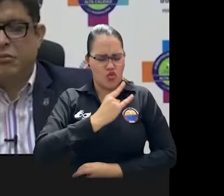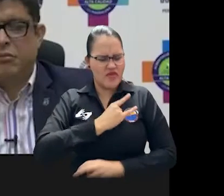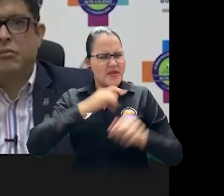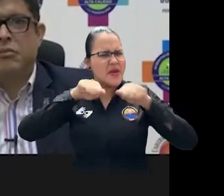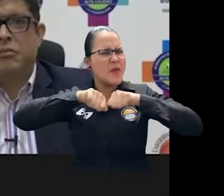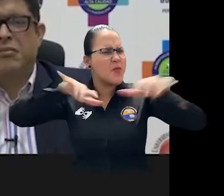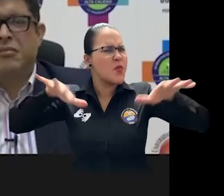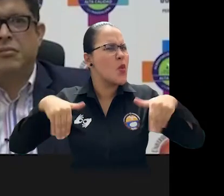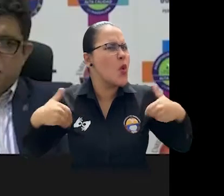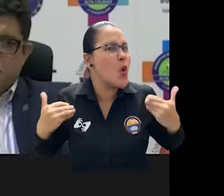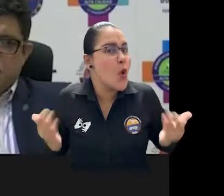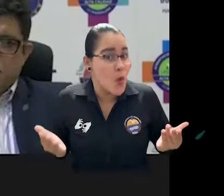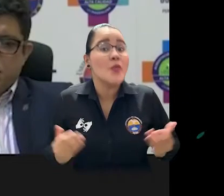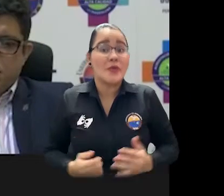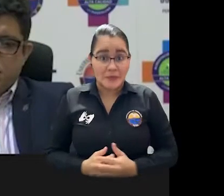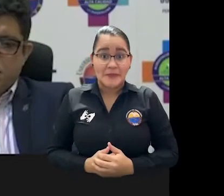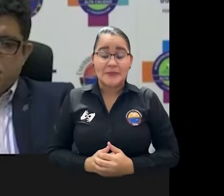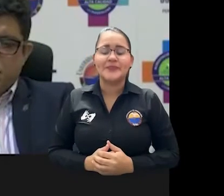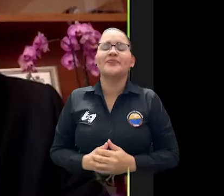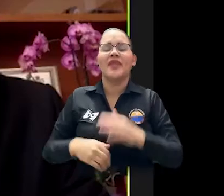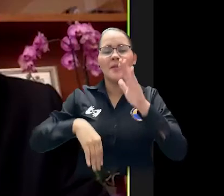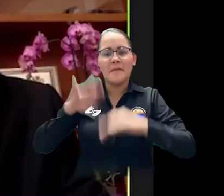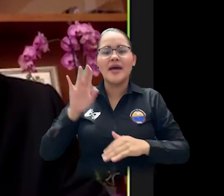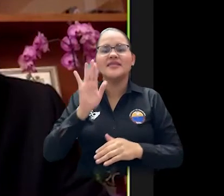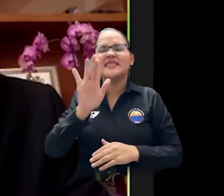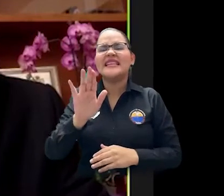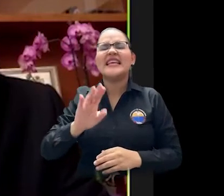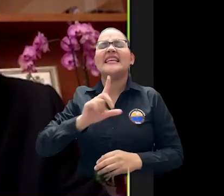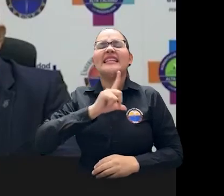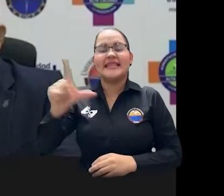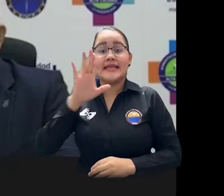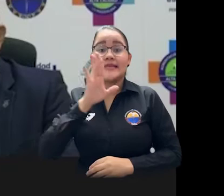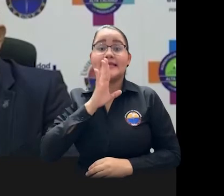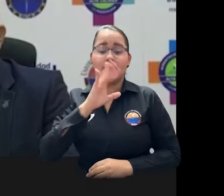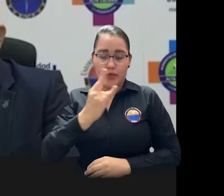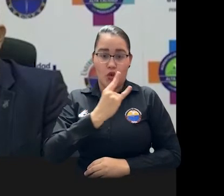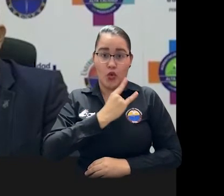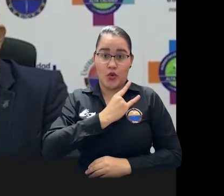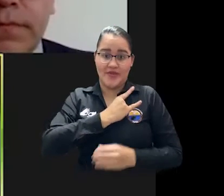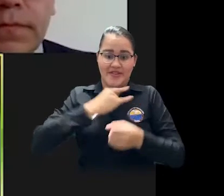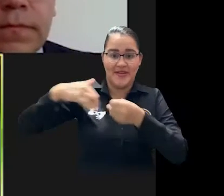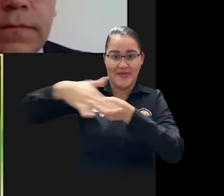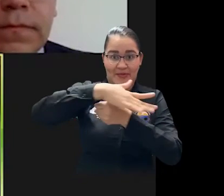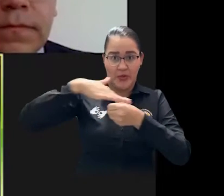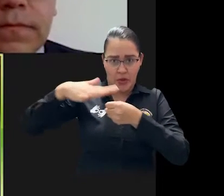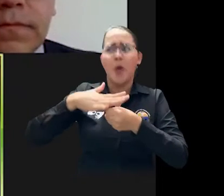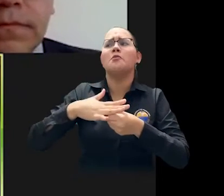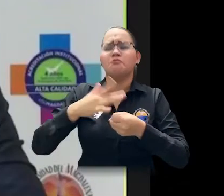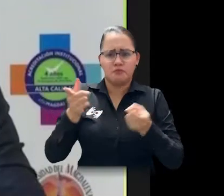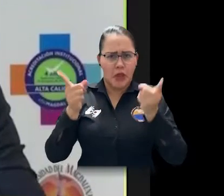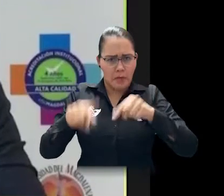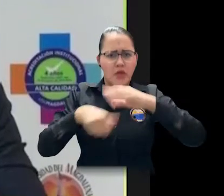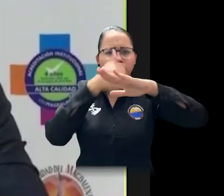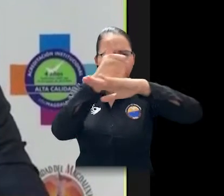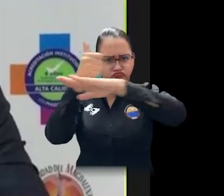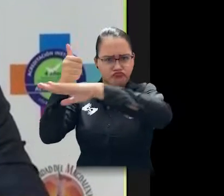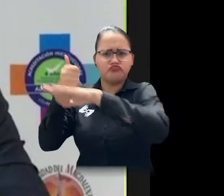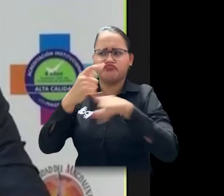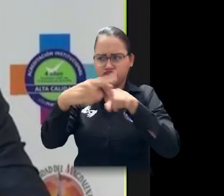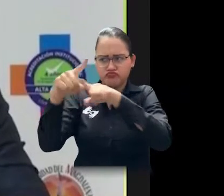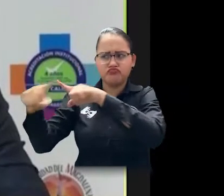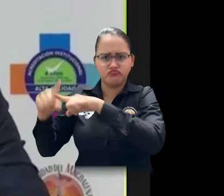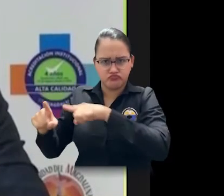públicas, el cual fue liderado por la Universidad de Cundinamarca con la participación de rectores de diferentes IES. Como sistema